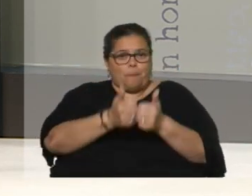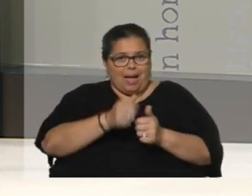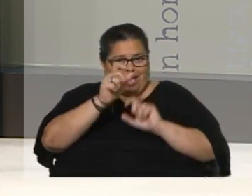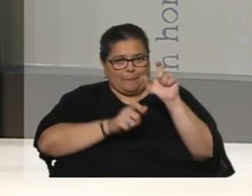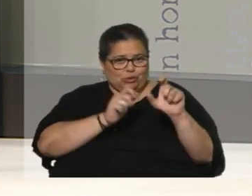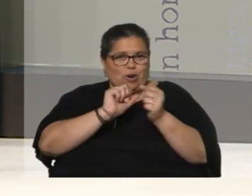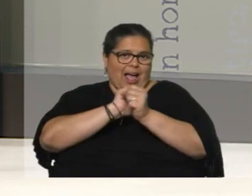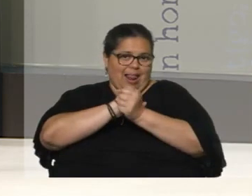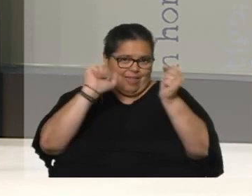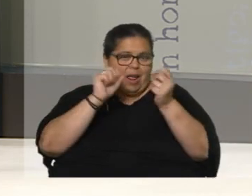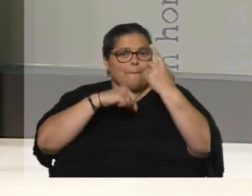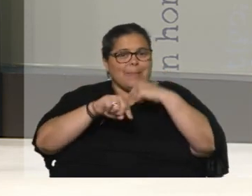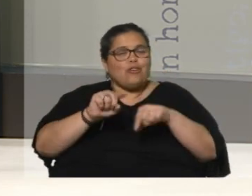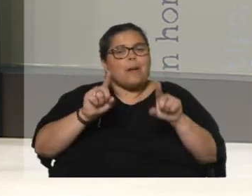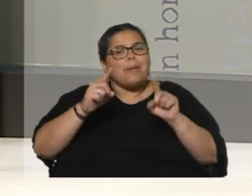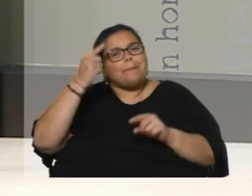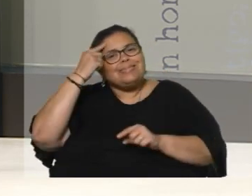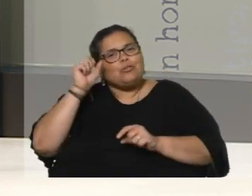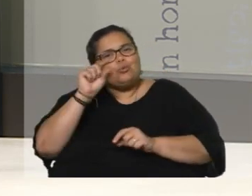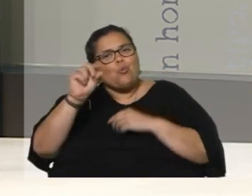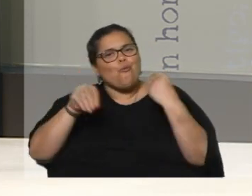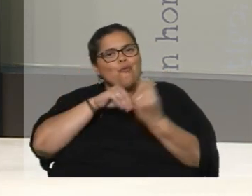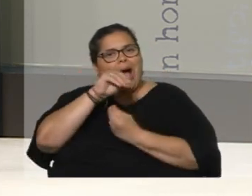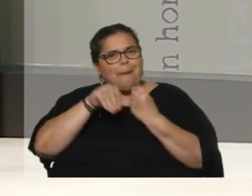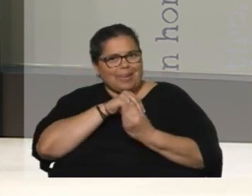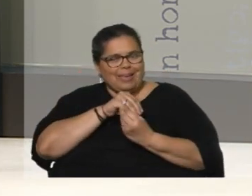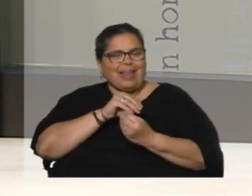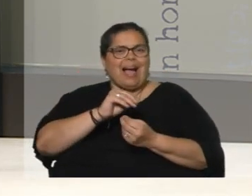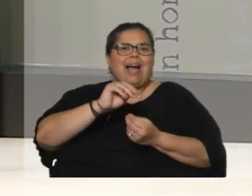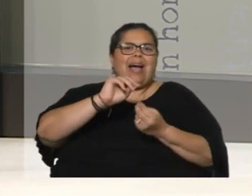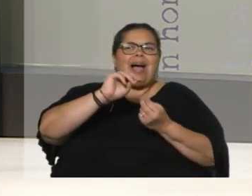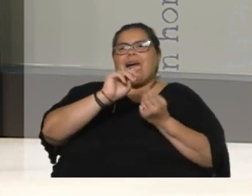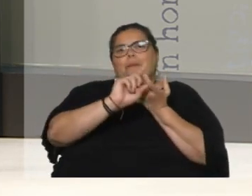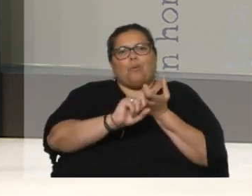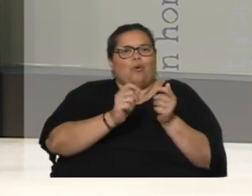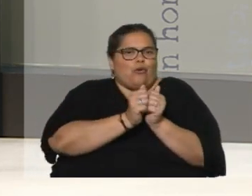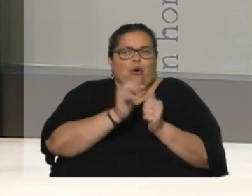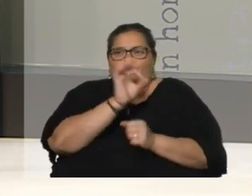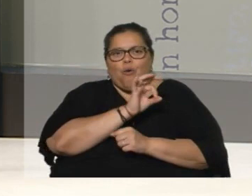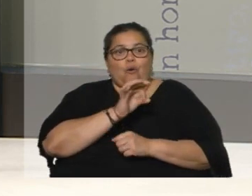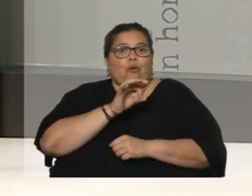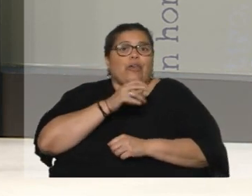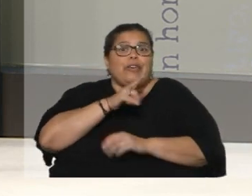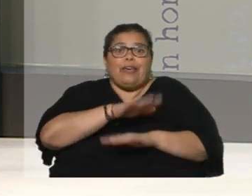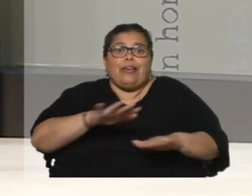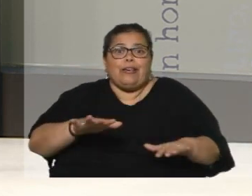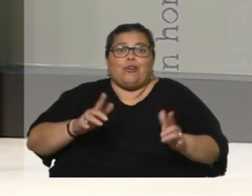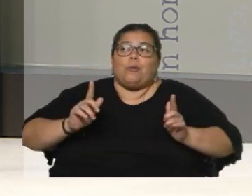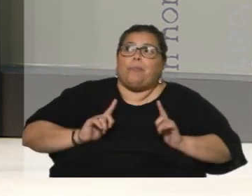pero pensando también en sus familias, en esas muchas veces mujeres, niños que quedan esperando